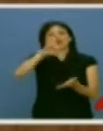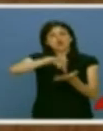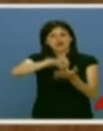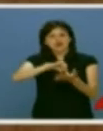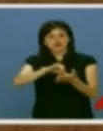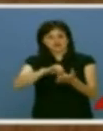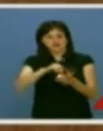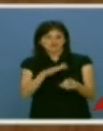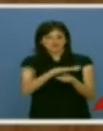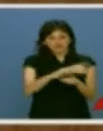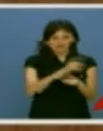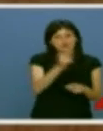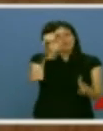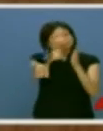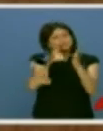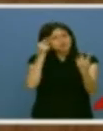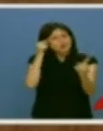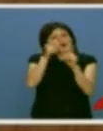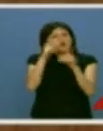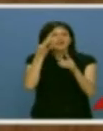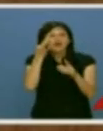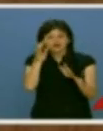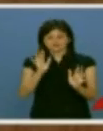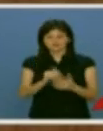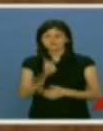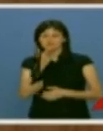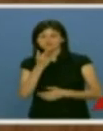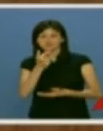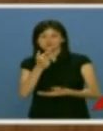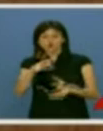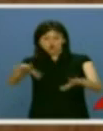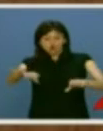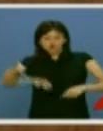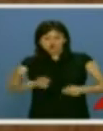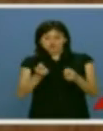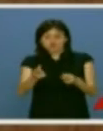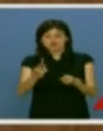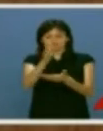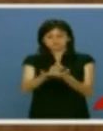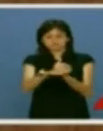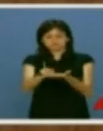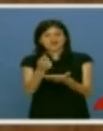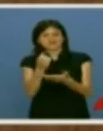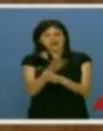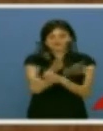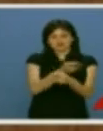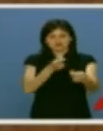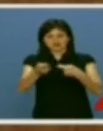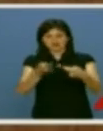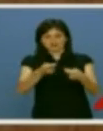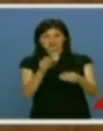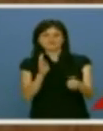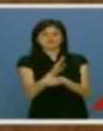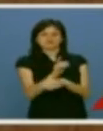y con criterios objetivos. Mire, cada vez que una comunidad recibe competencias, lo primero que hace es negociar su financiación. Es lo que hicieron